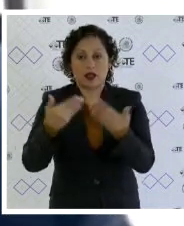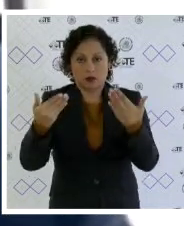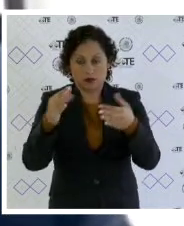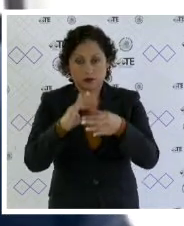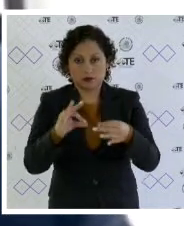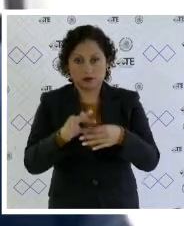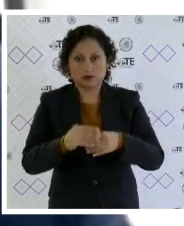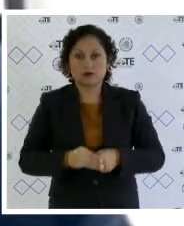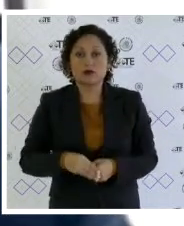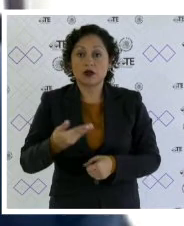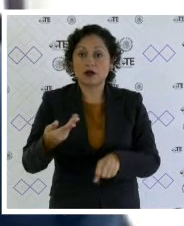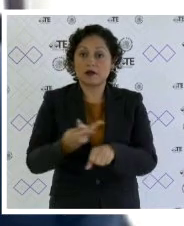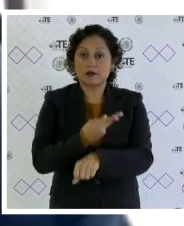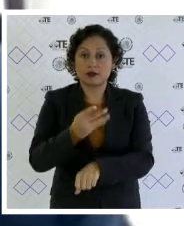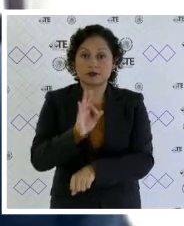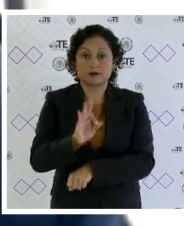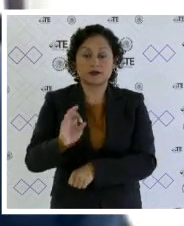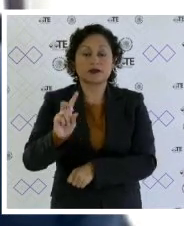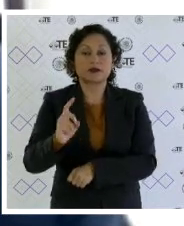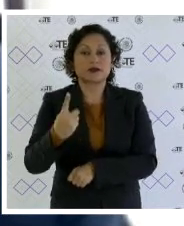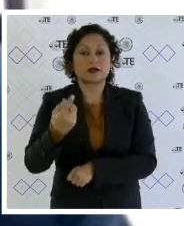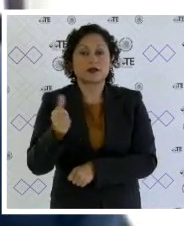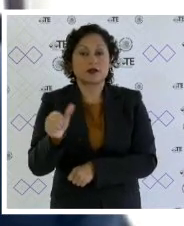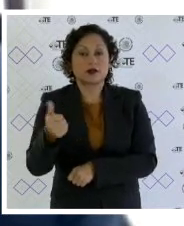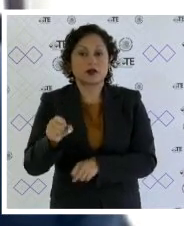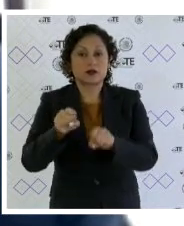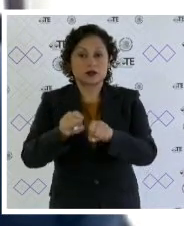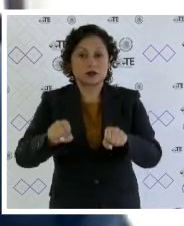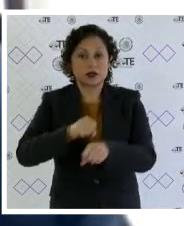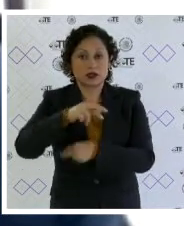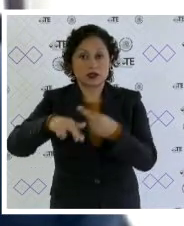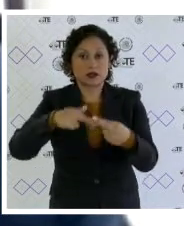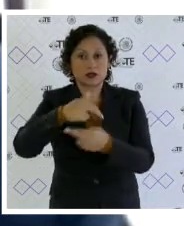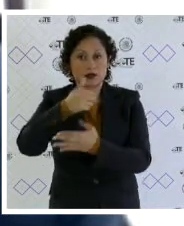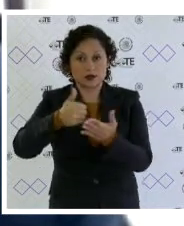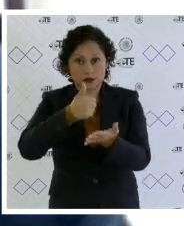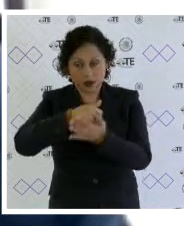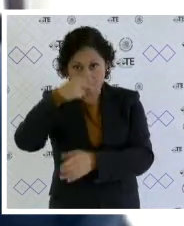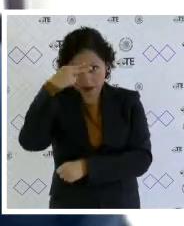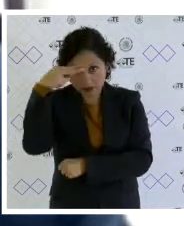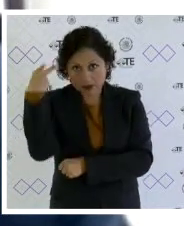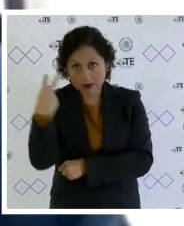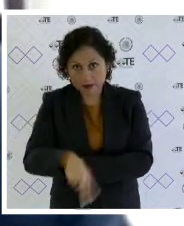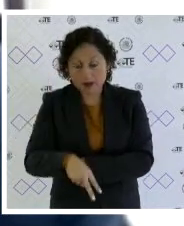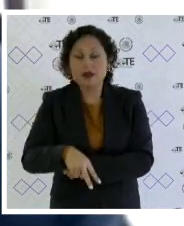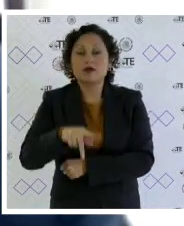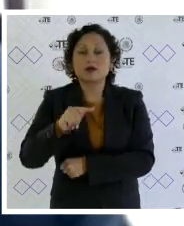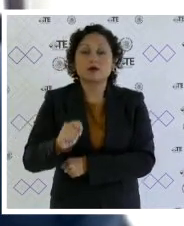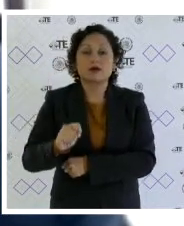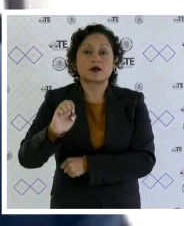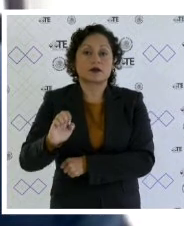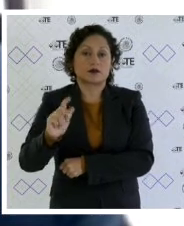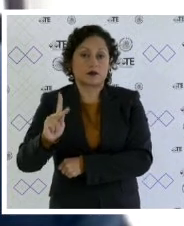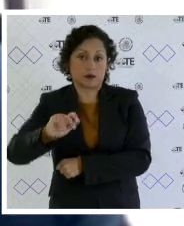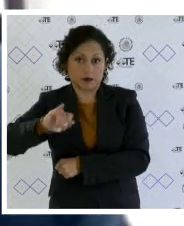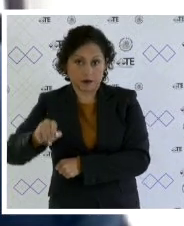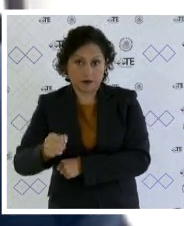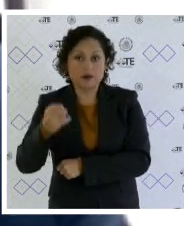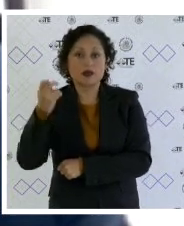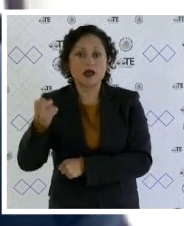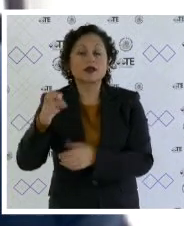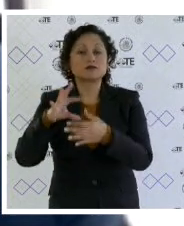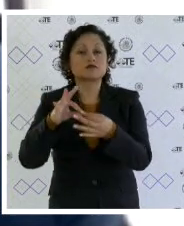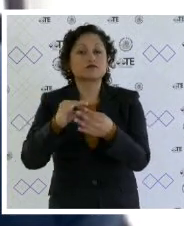el 31 de agosto la sala regional ciudad de méxico del tribunal electoral del poder judicial de la federación emitió sentencia en los